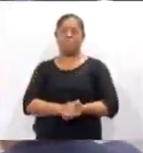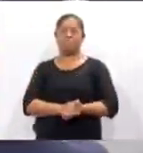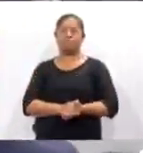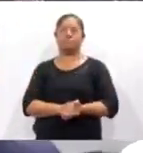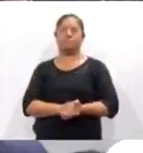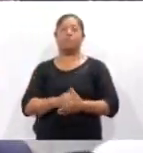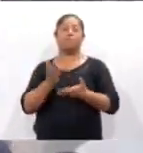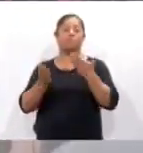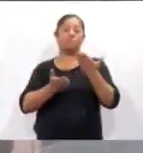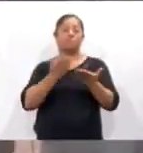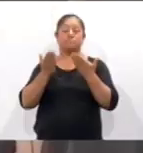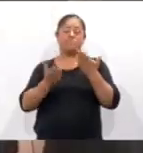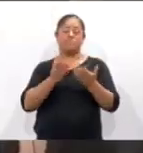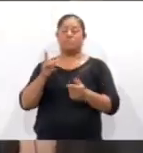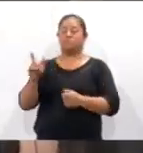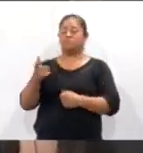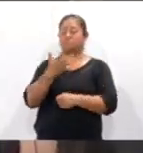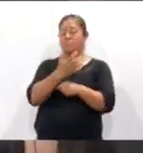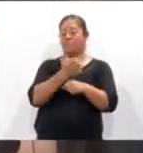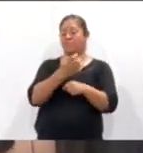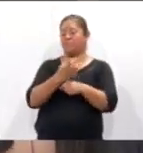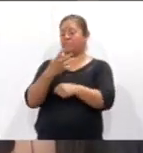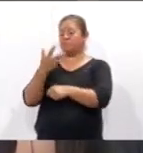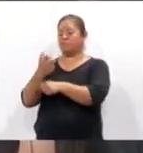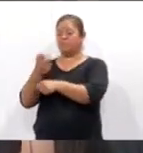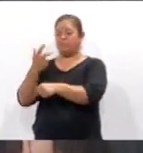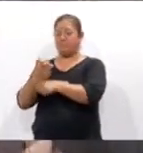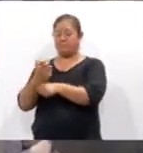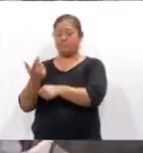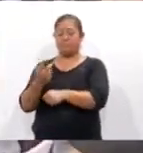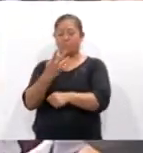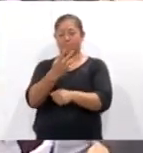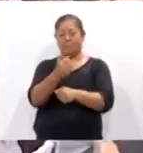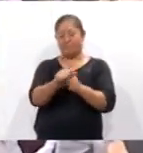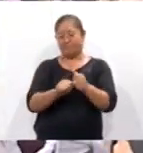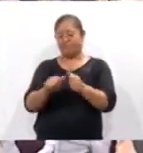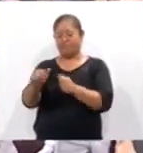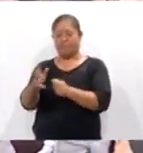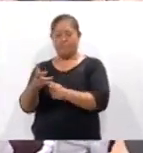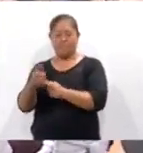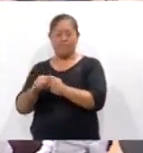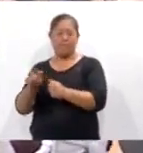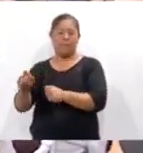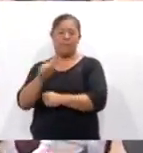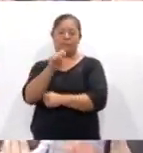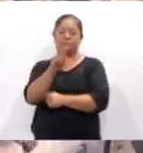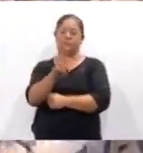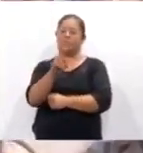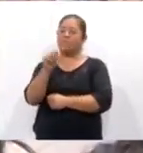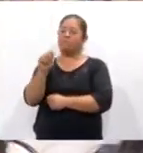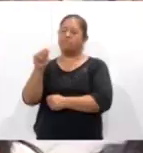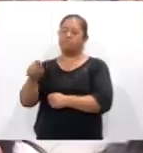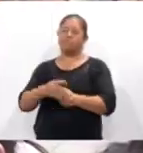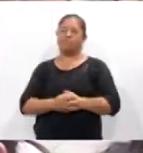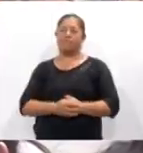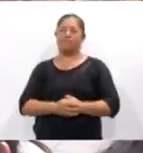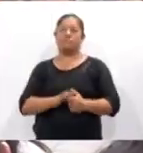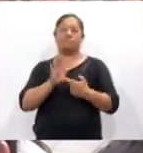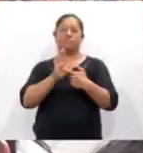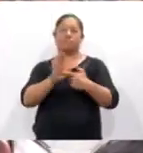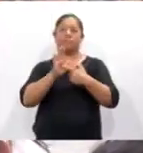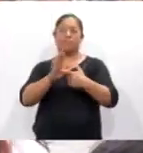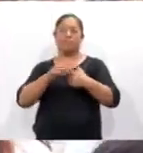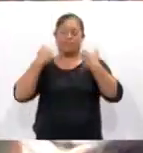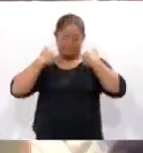Estudiantes de quinto y octavo cuatrimestre de la Ingeniería en Diseño Textil y Moda de la Universidad Tecnológica de Tlaxcala presentaron una